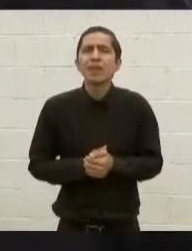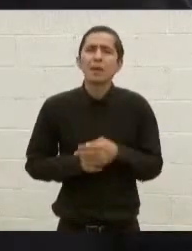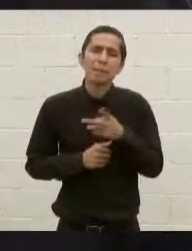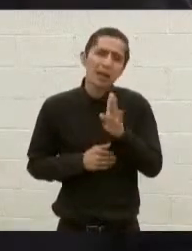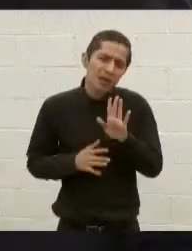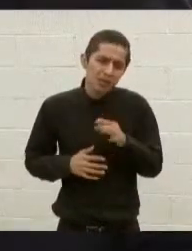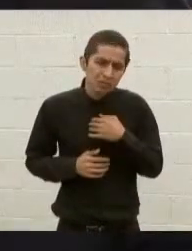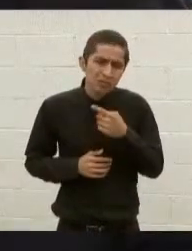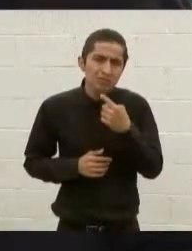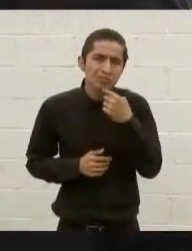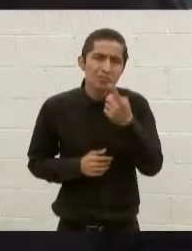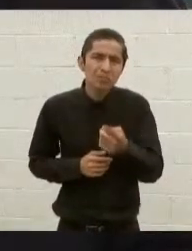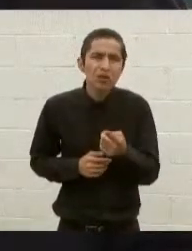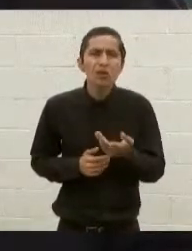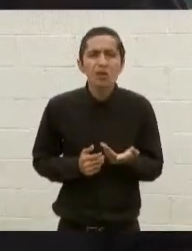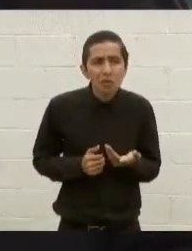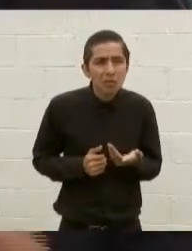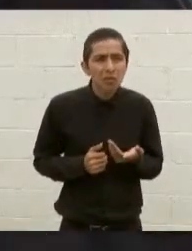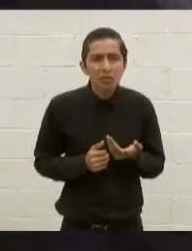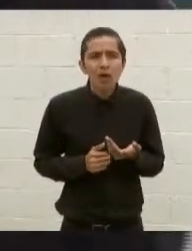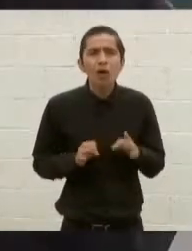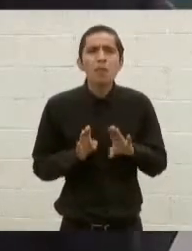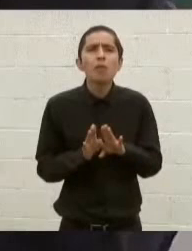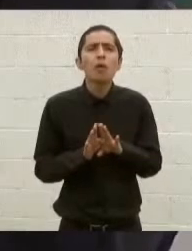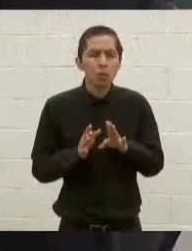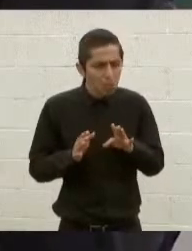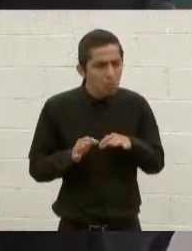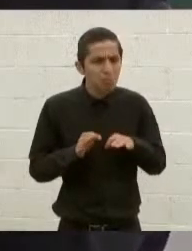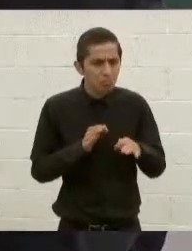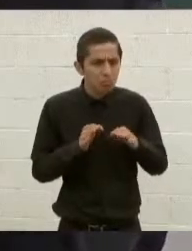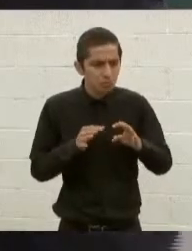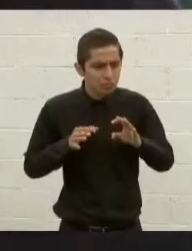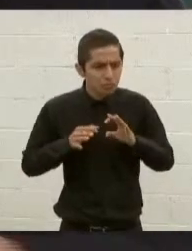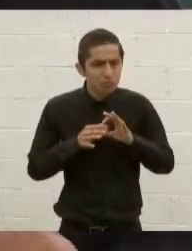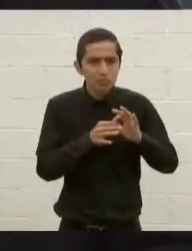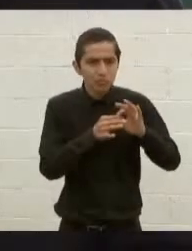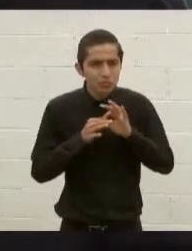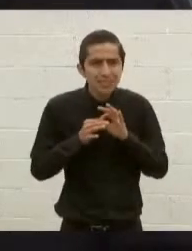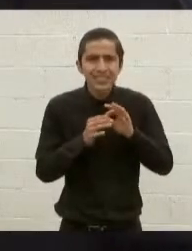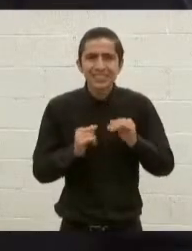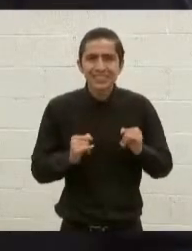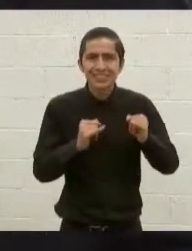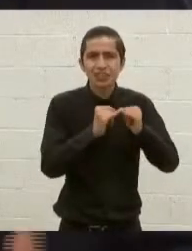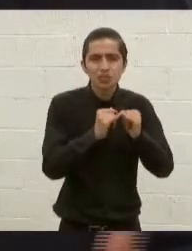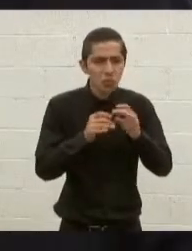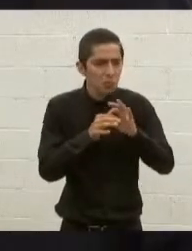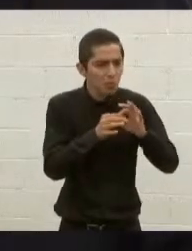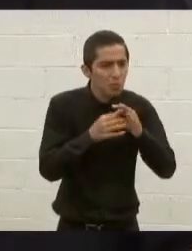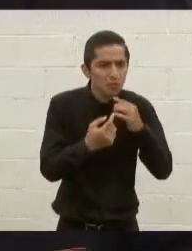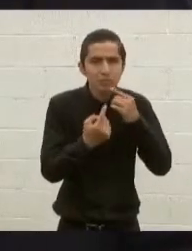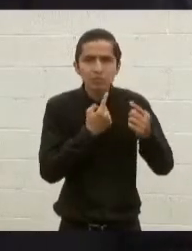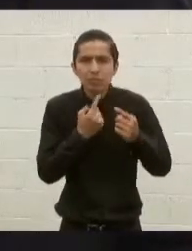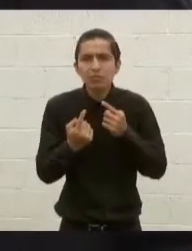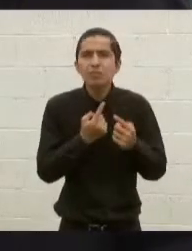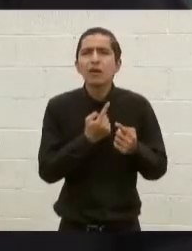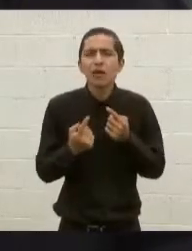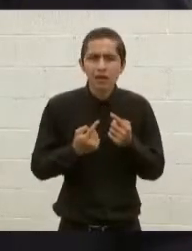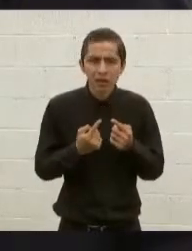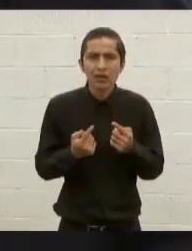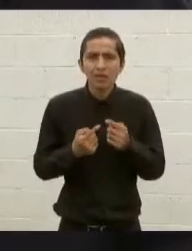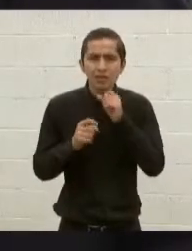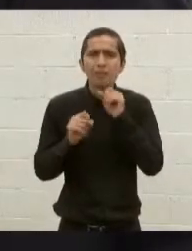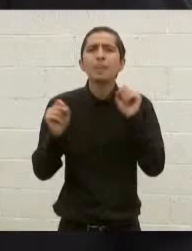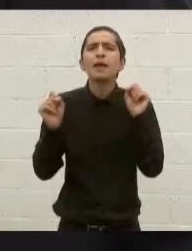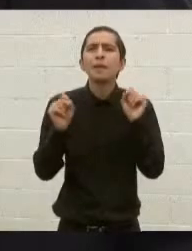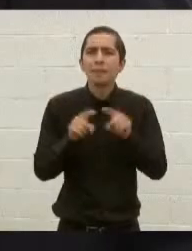tenemos una colaboración, una relación institucional extraordinaria, como ya lo vieron también